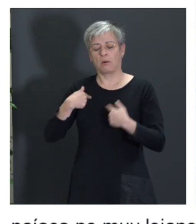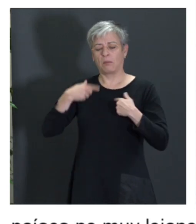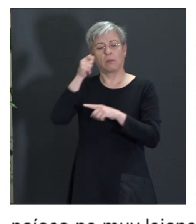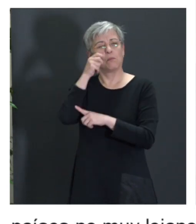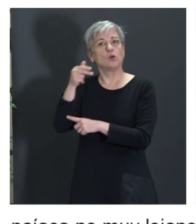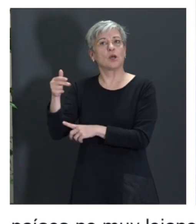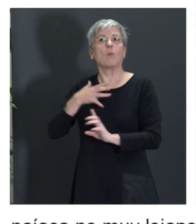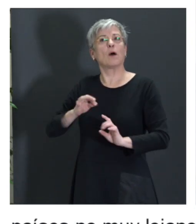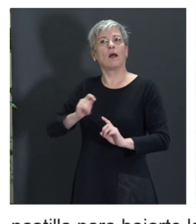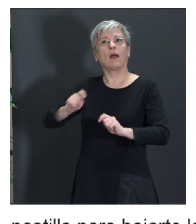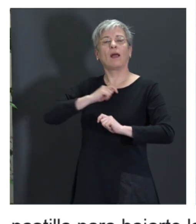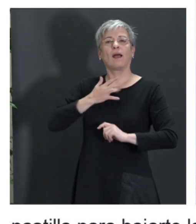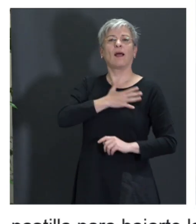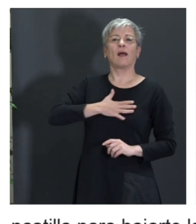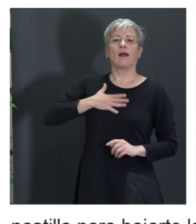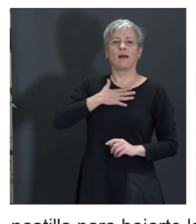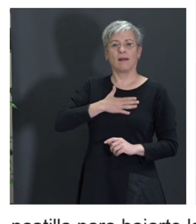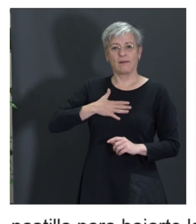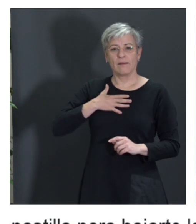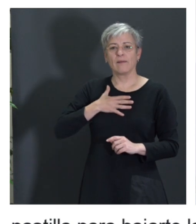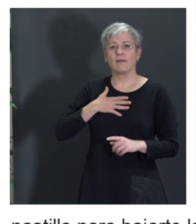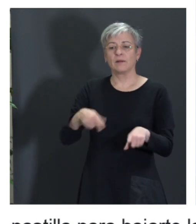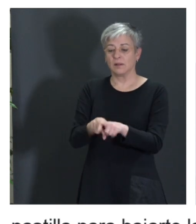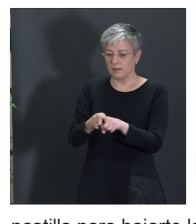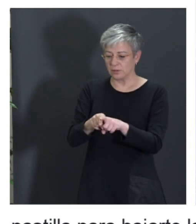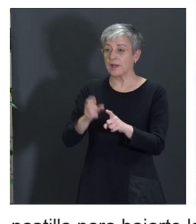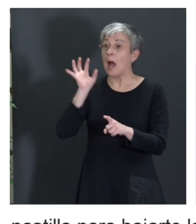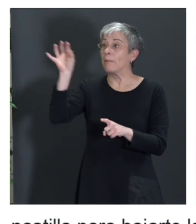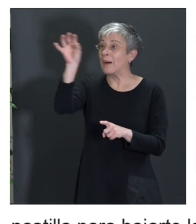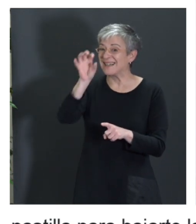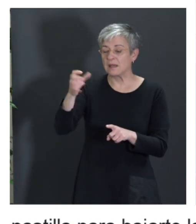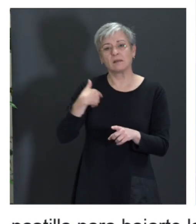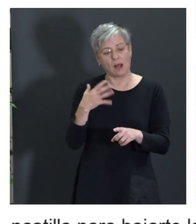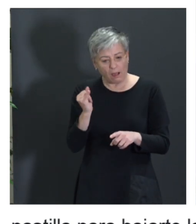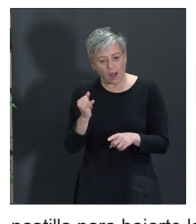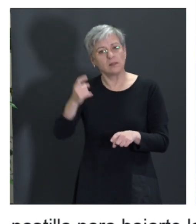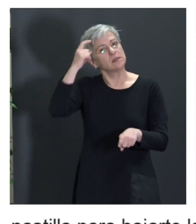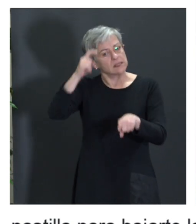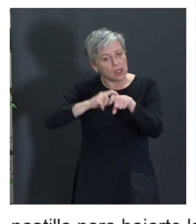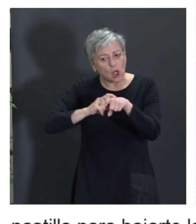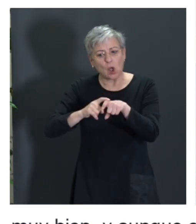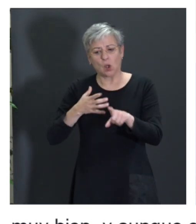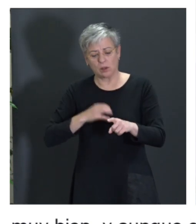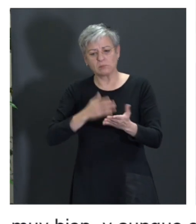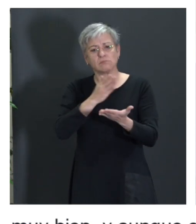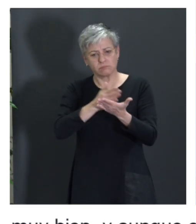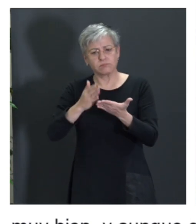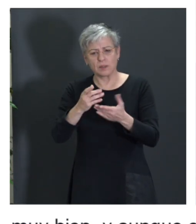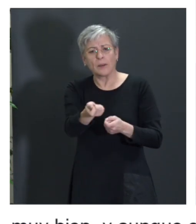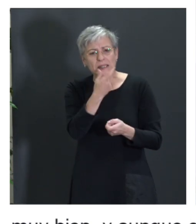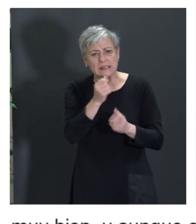poco así de perogrullo, pues, hay países que ya permiten que los psicólogos y los psiquiatras pauten, como parte del tratamiento,